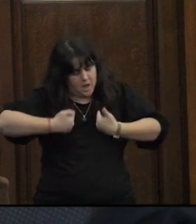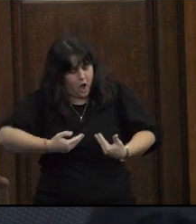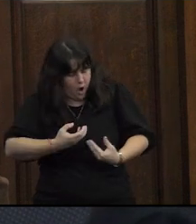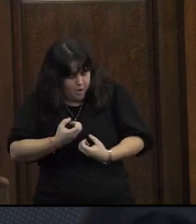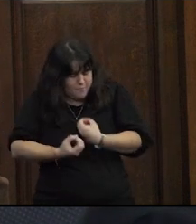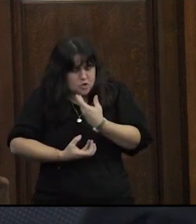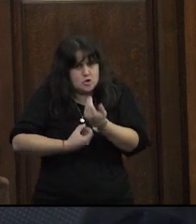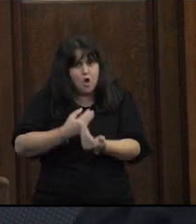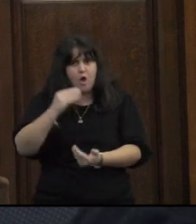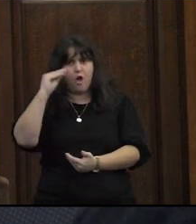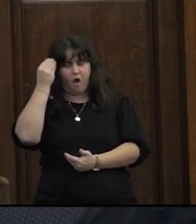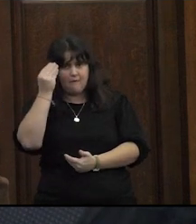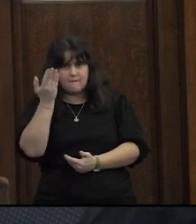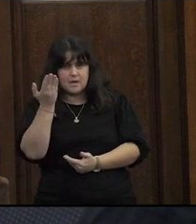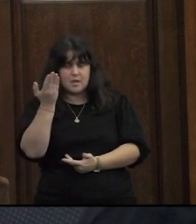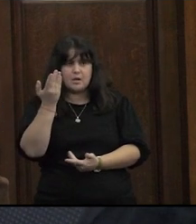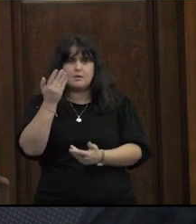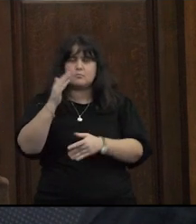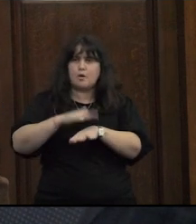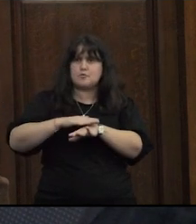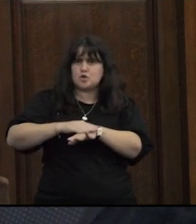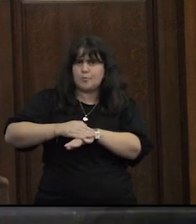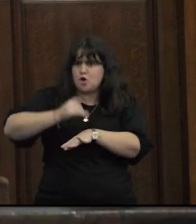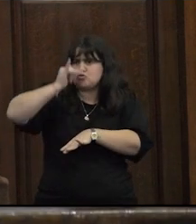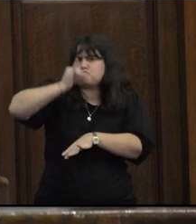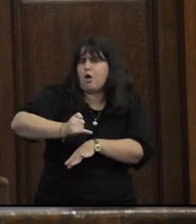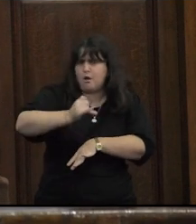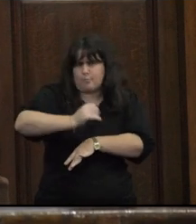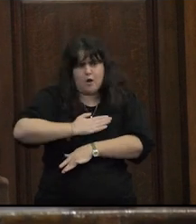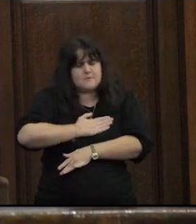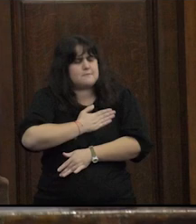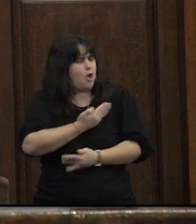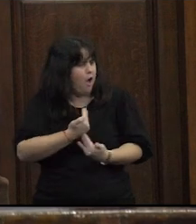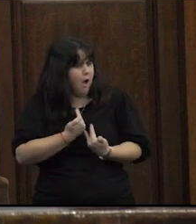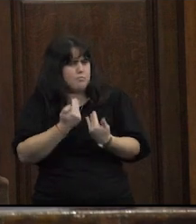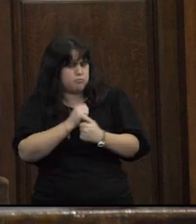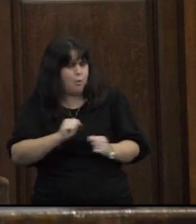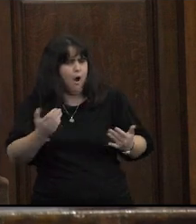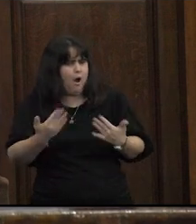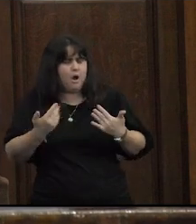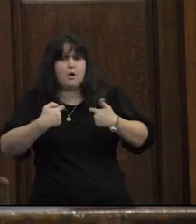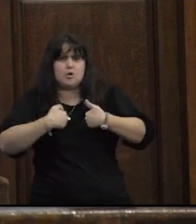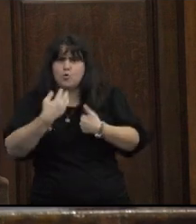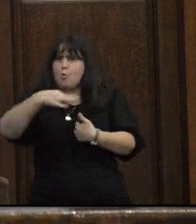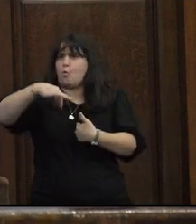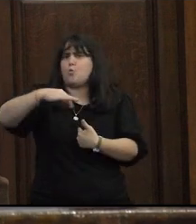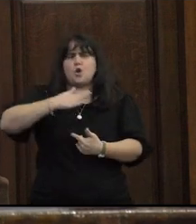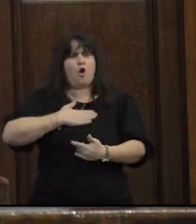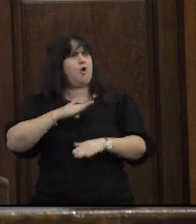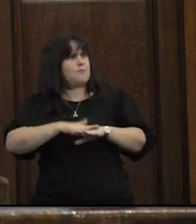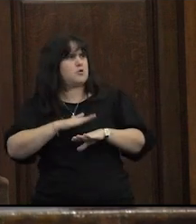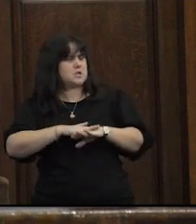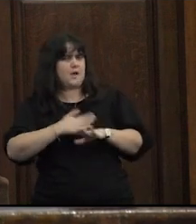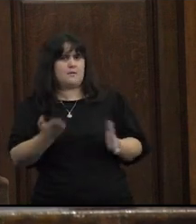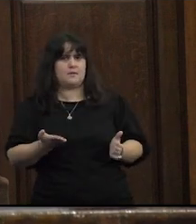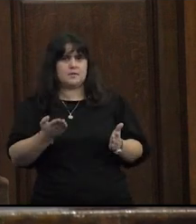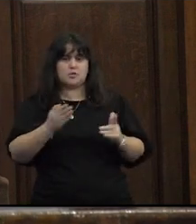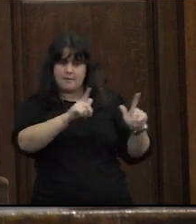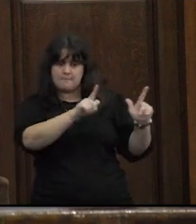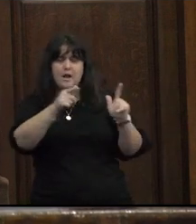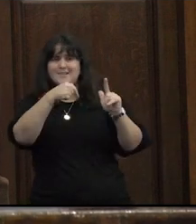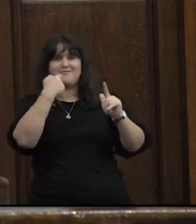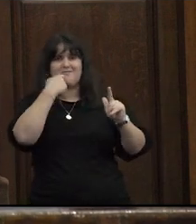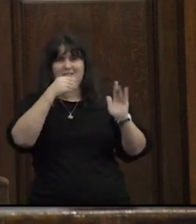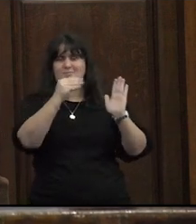comportamientos juveniles cuando se afirma un yo autosuficiente y responsable único de sí? una de las